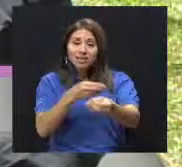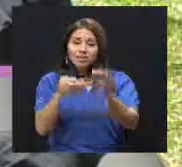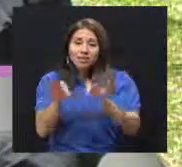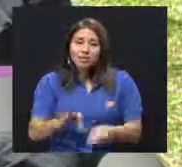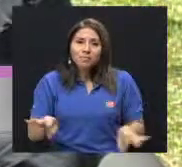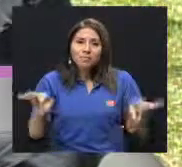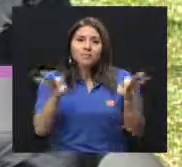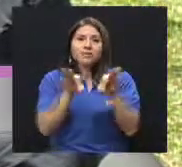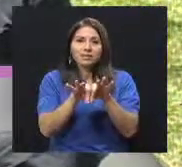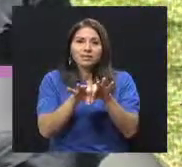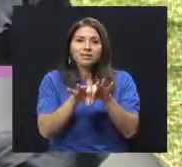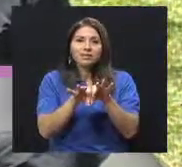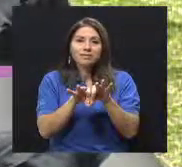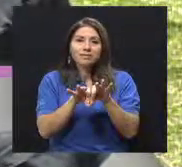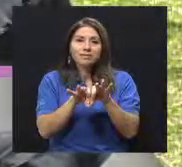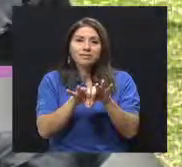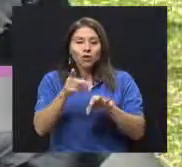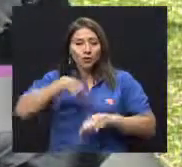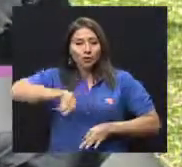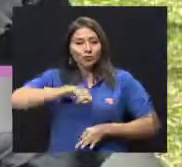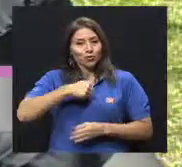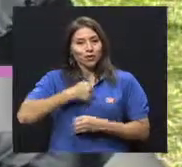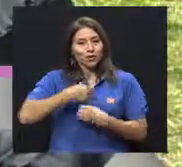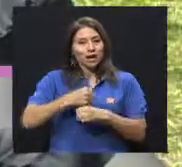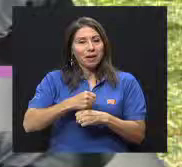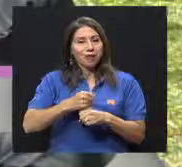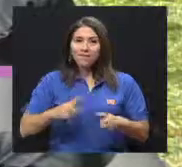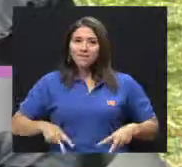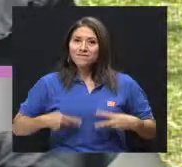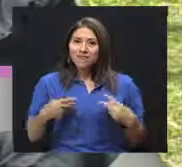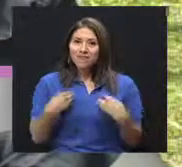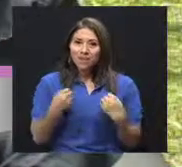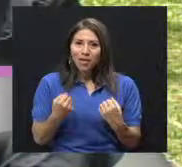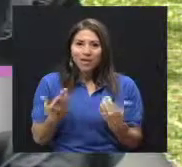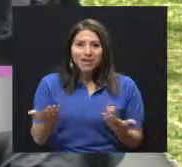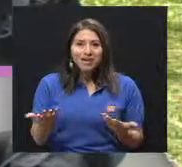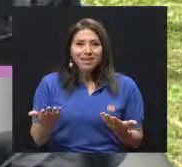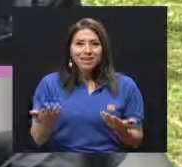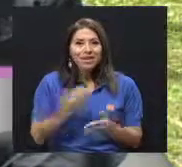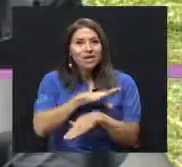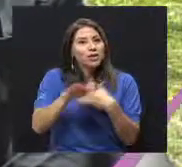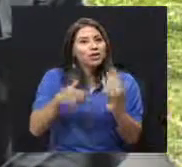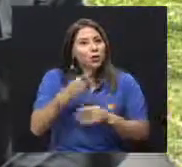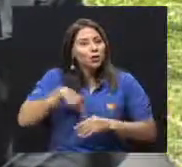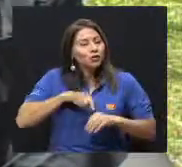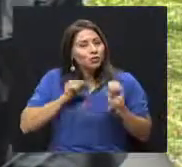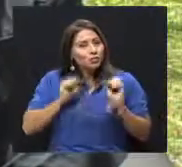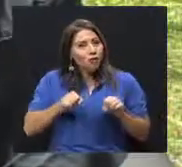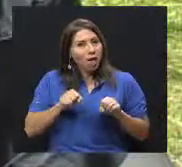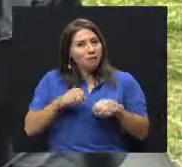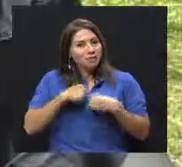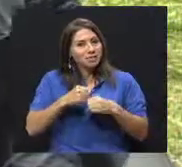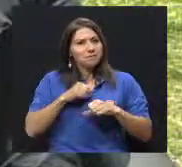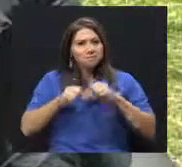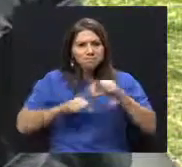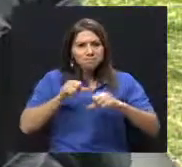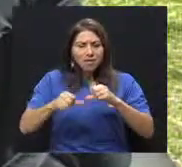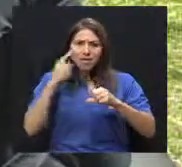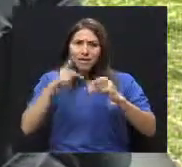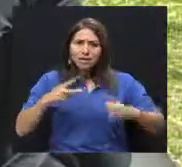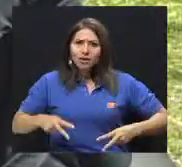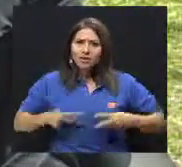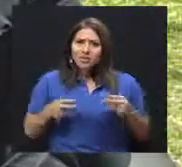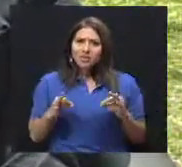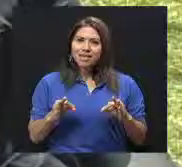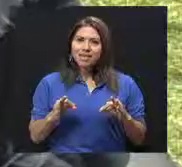diabetes, es importante rescatar, lo que hagamos nosotros, la vida saludable, y todo lo que podamos poner de nuestra parte, por llevar una